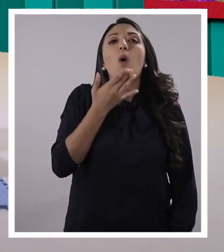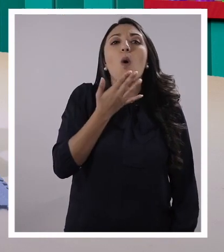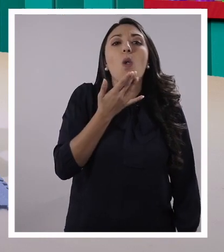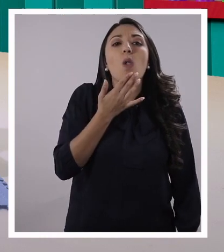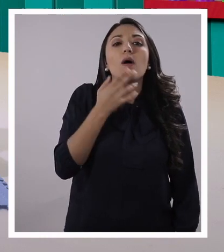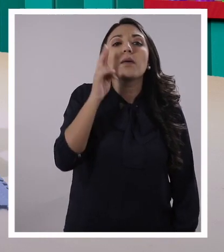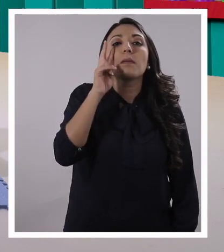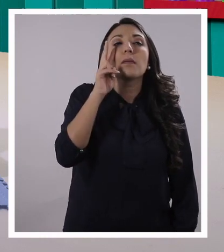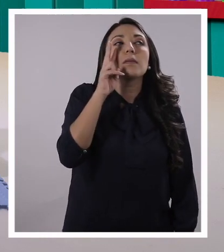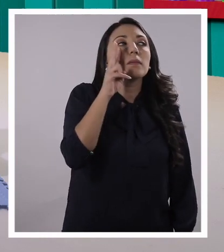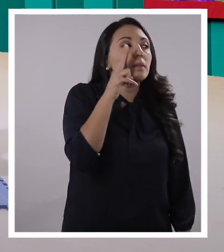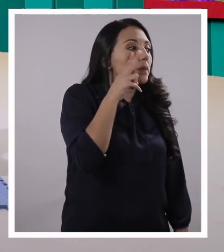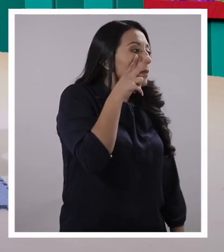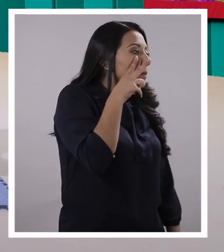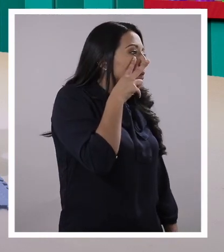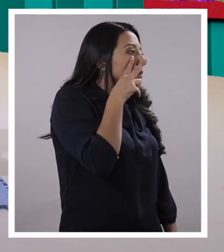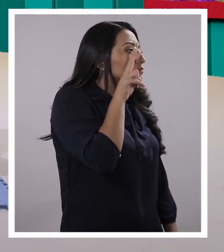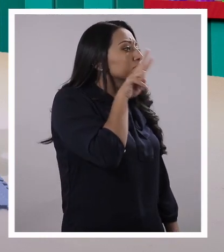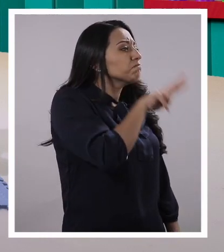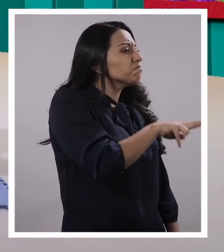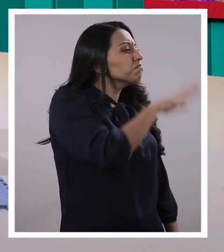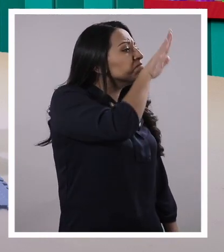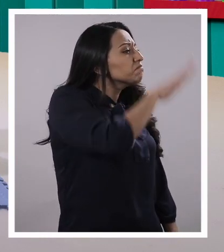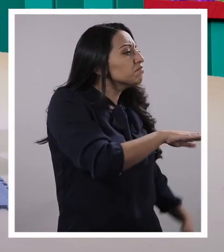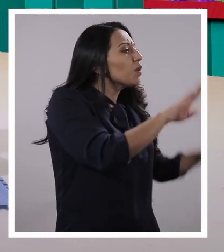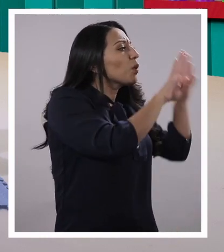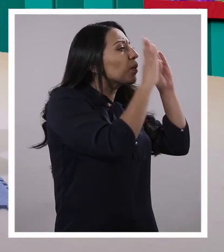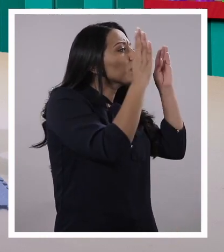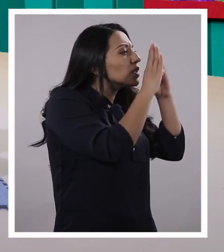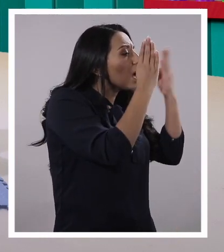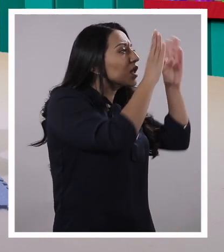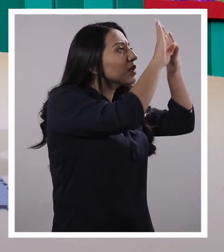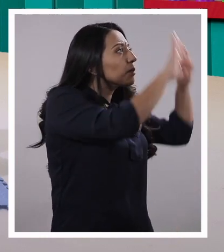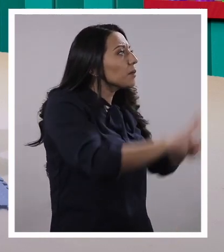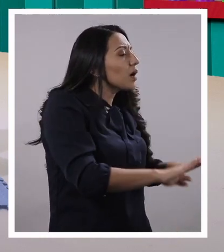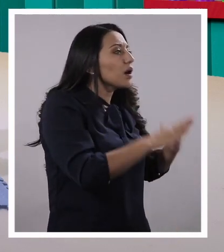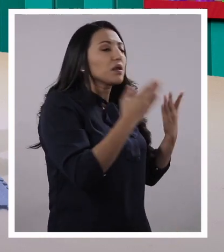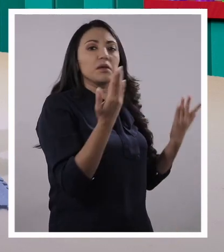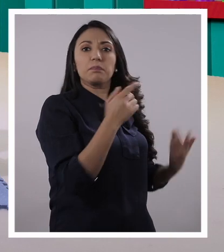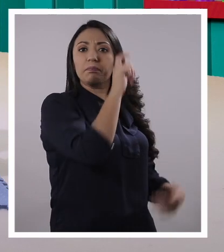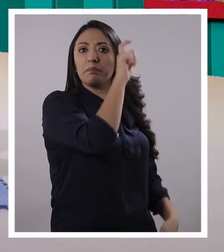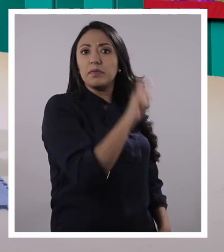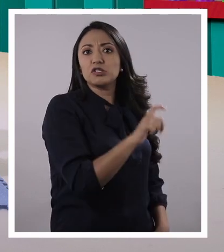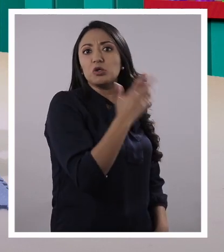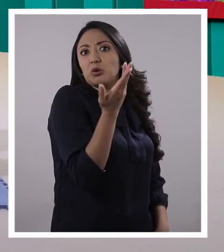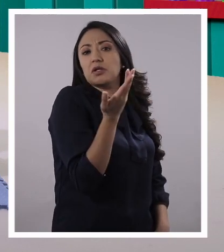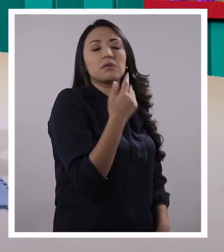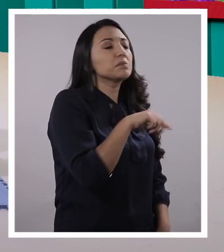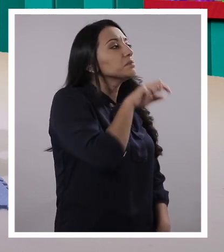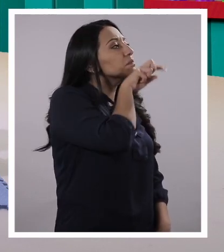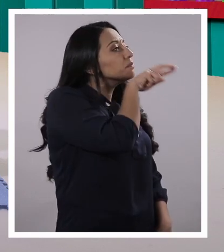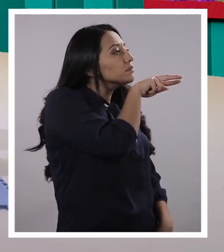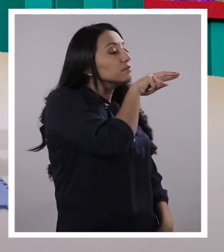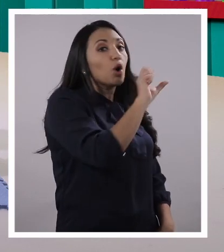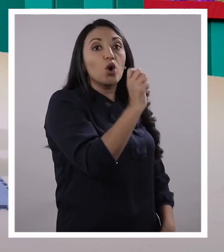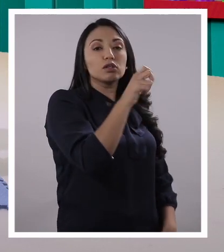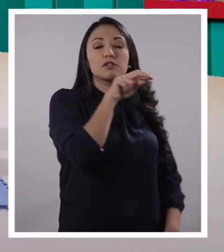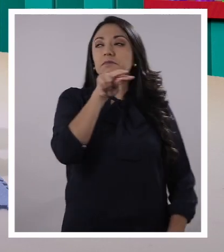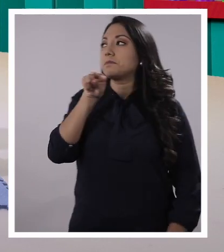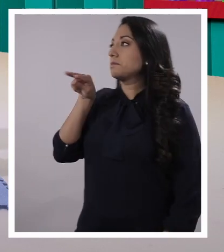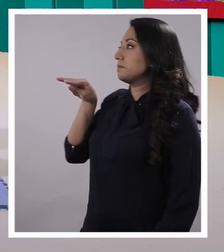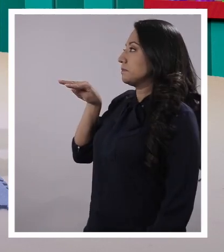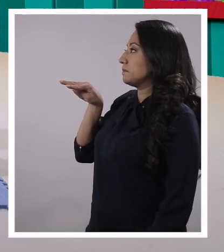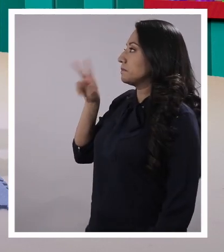Mire a un lado. ¿Qué tiene? Ventanas, paredes. Tal vez alguna persona está a su lado. Mire al otro lado.